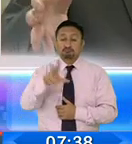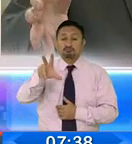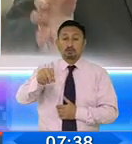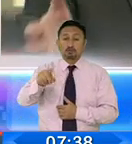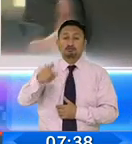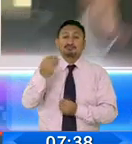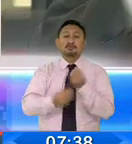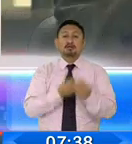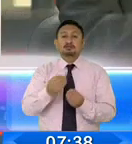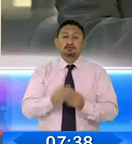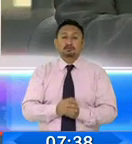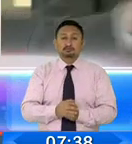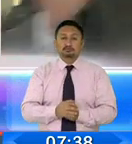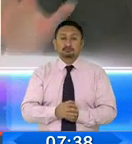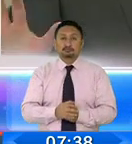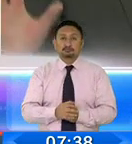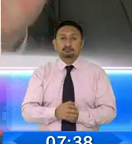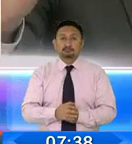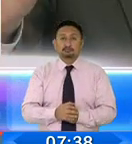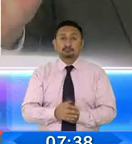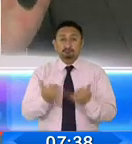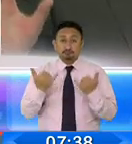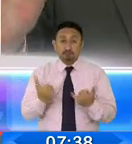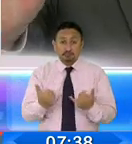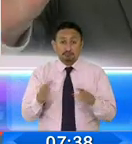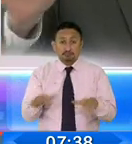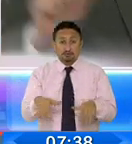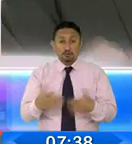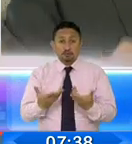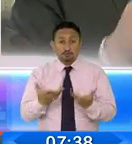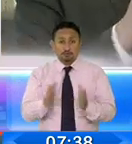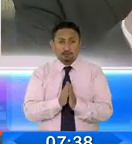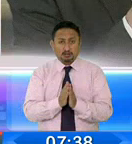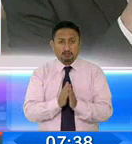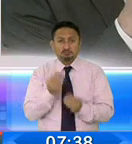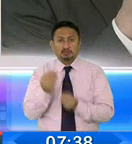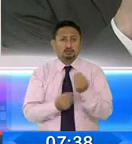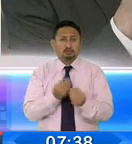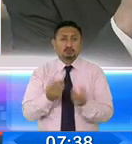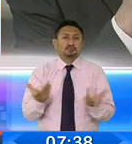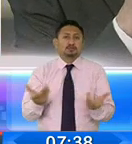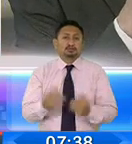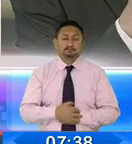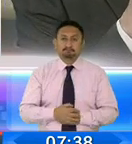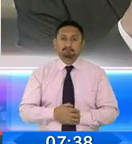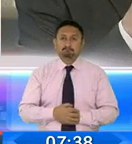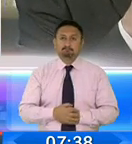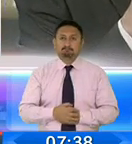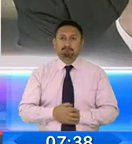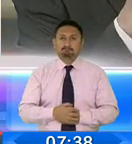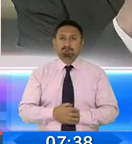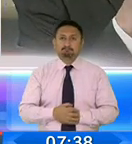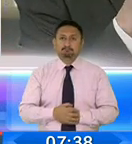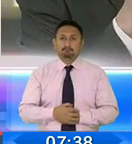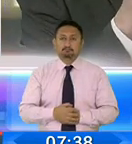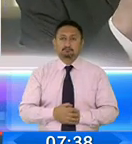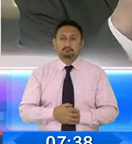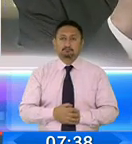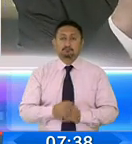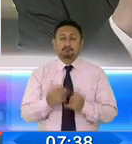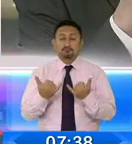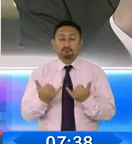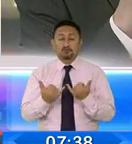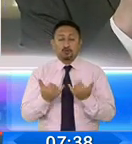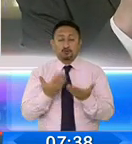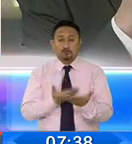siguiente paso? ¿A dónde va para seguir empujando esta impugnación? Hoy presentaremos un recurso